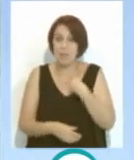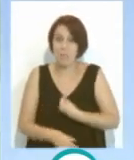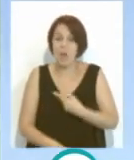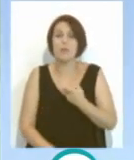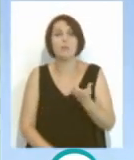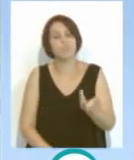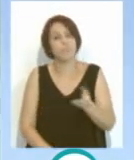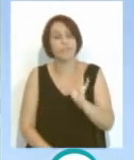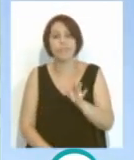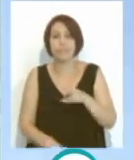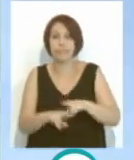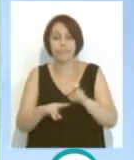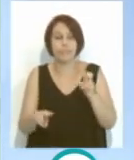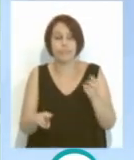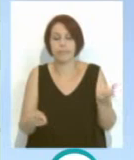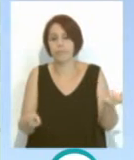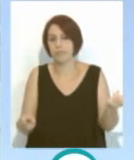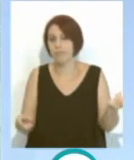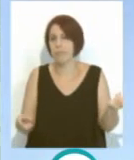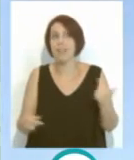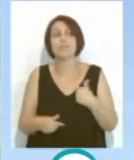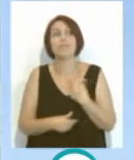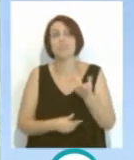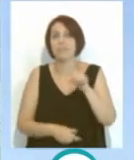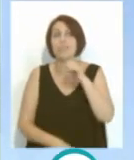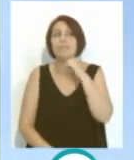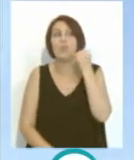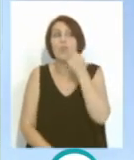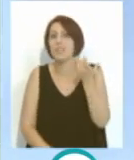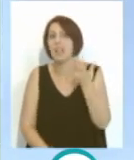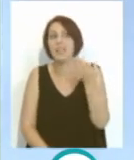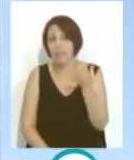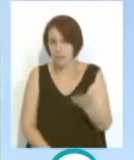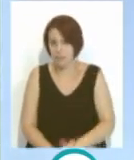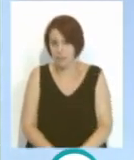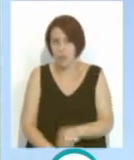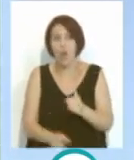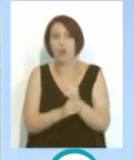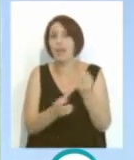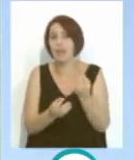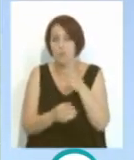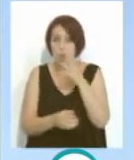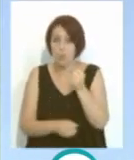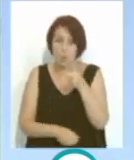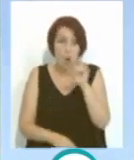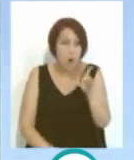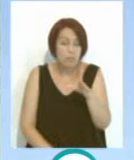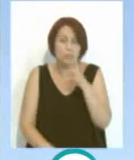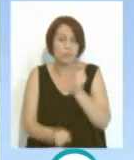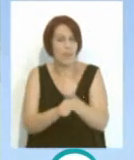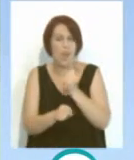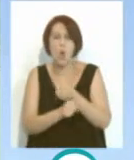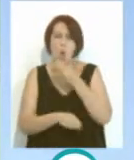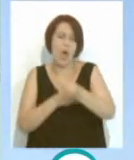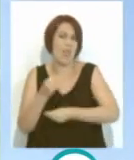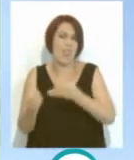la verdad que Álvaro Negreo es que se lo puede recriminar este año, porque es que ya no es solo por número de goles, sino el trabajo que realiza.